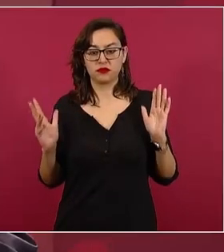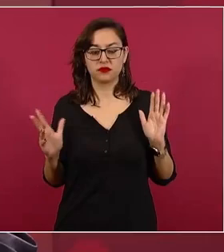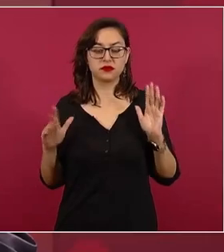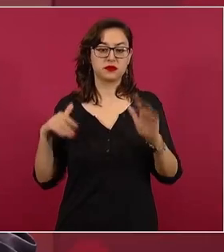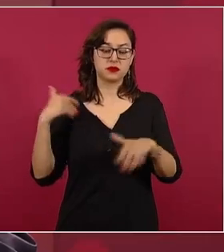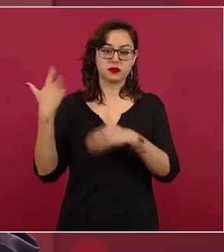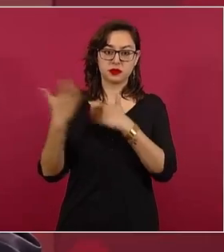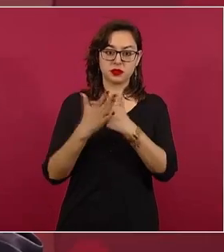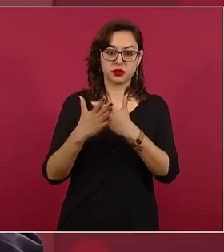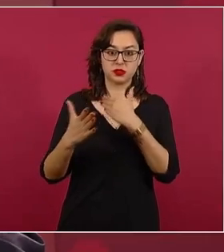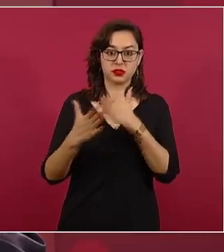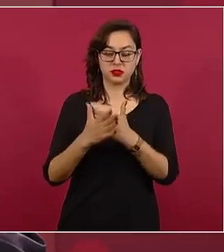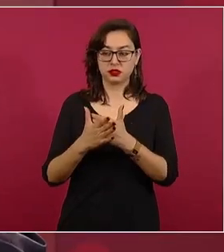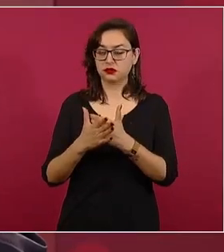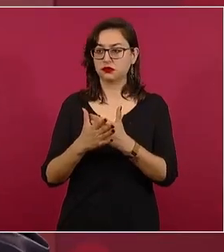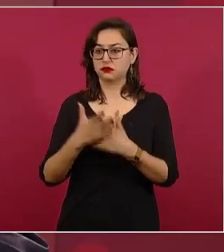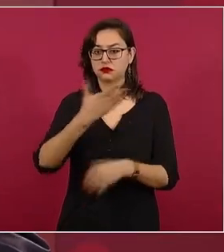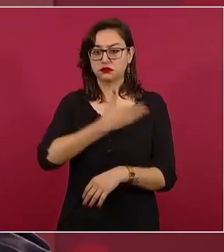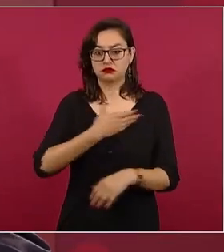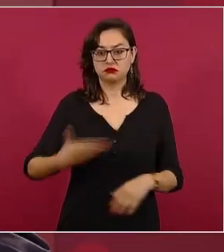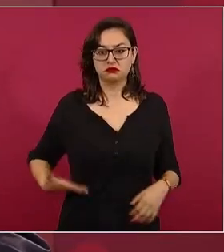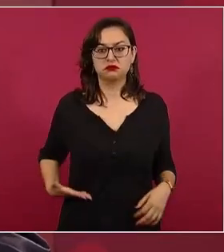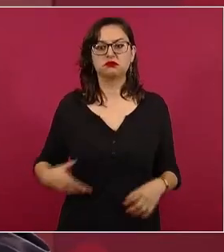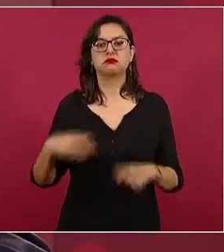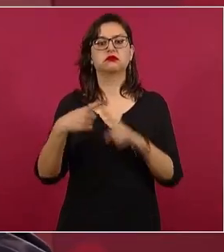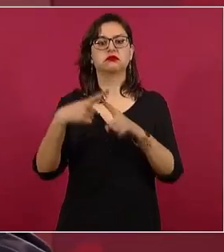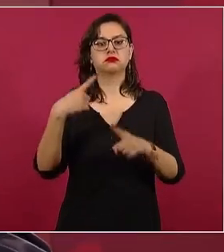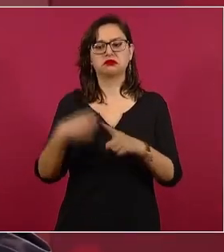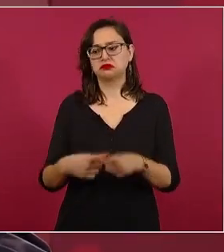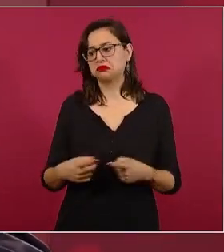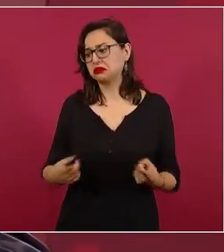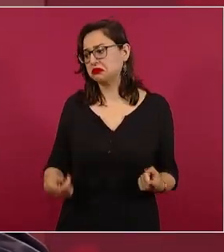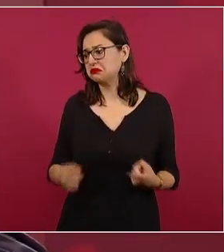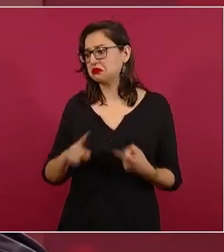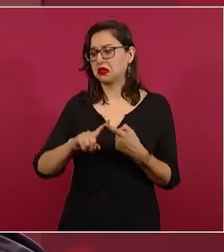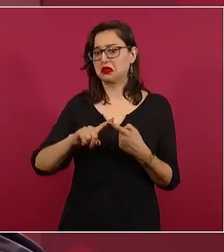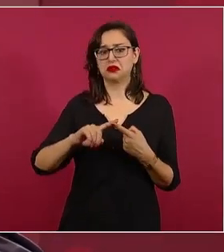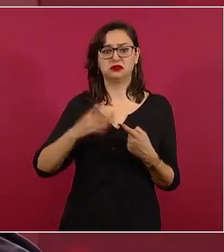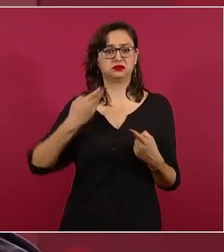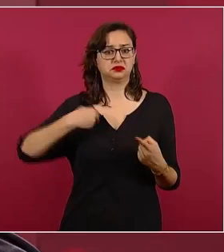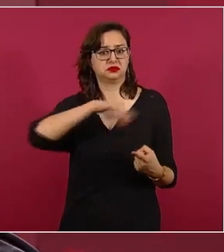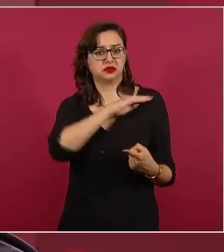Claudia o Marcelo Ebrard